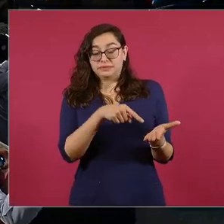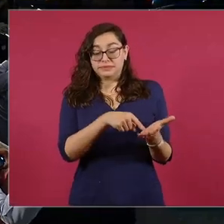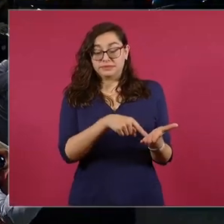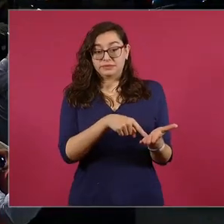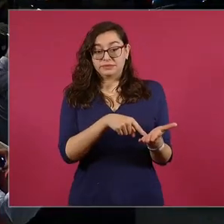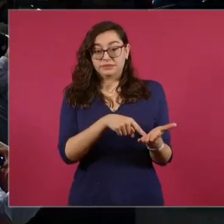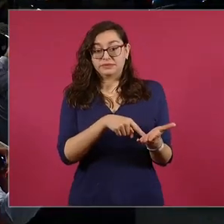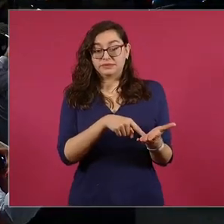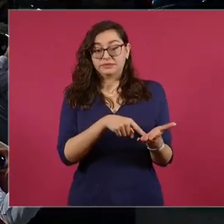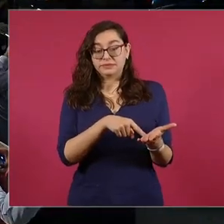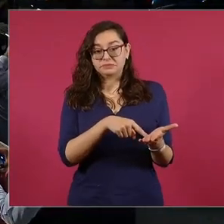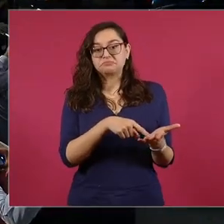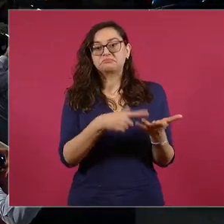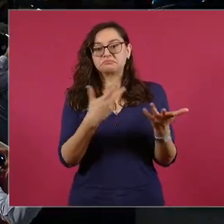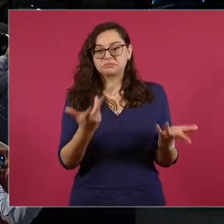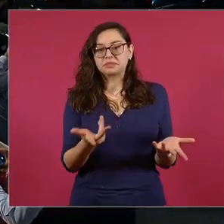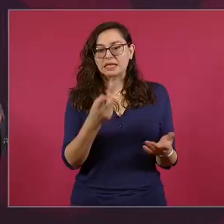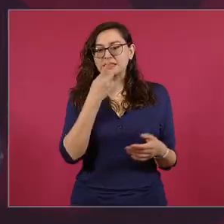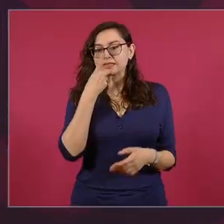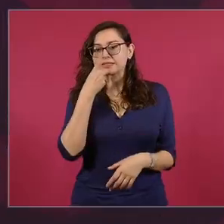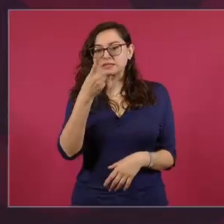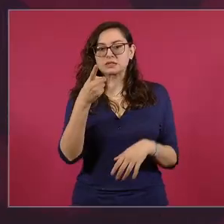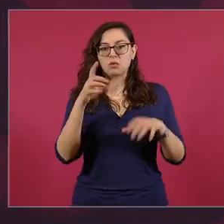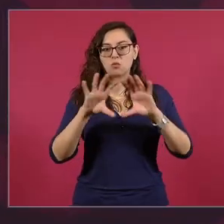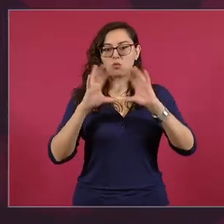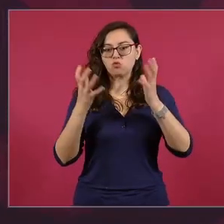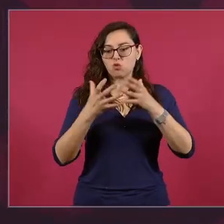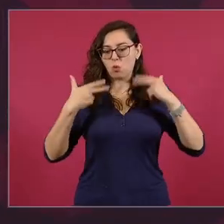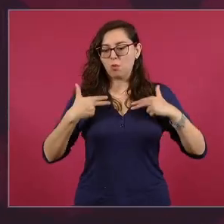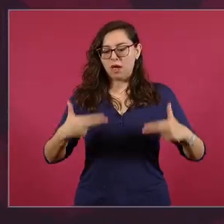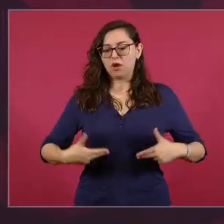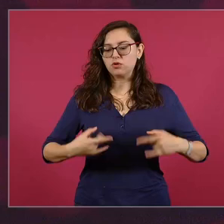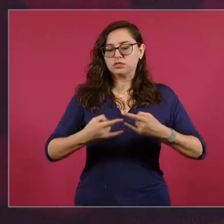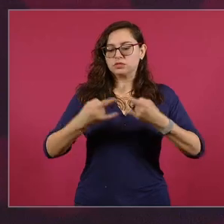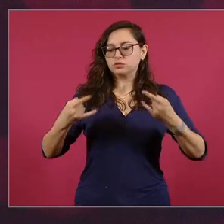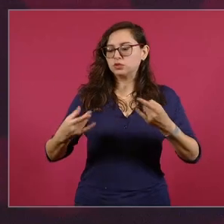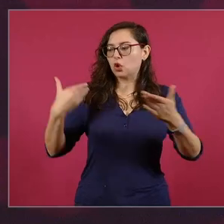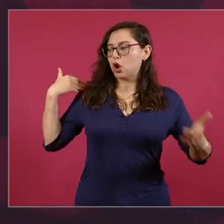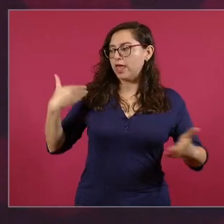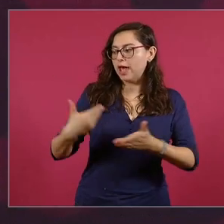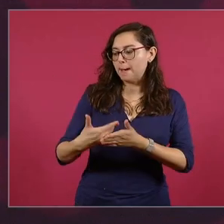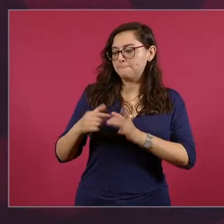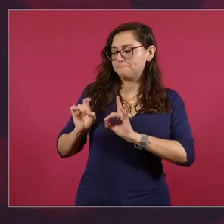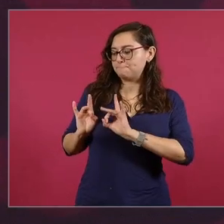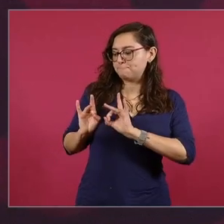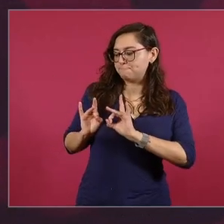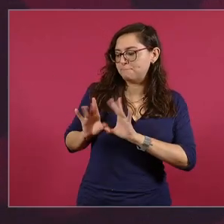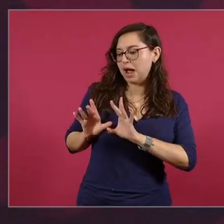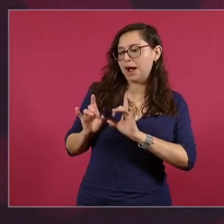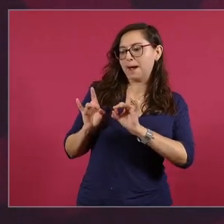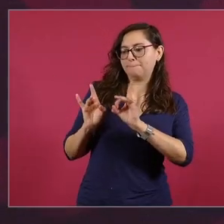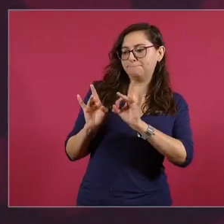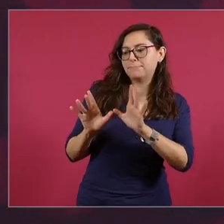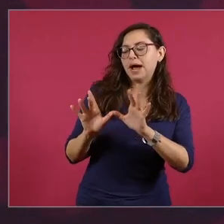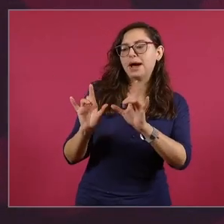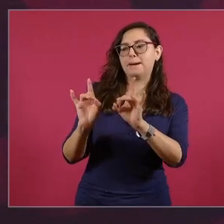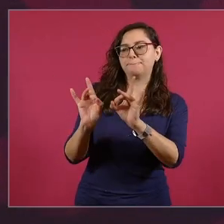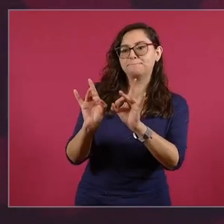ciertos momentos cuando el descubrimiento,